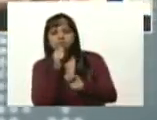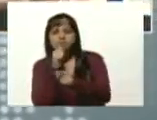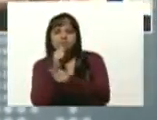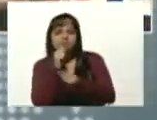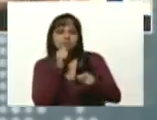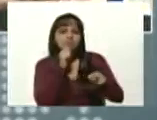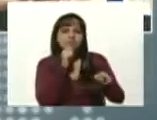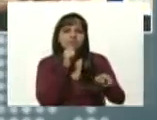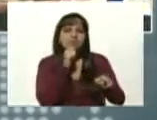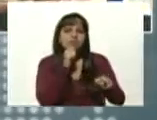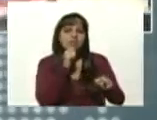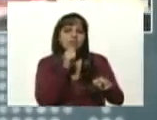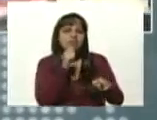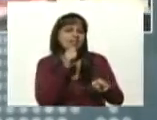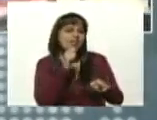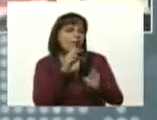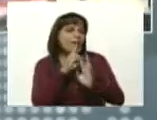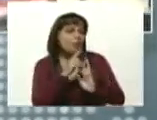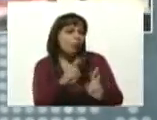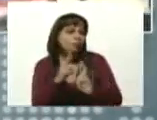¿Quién me la responde?